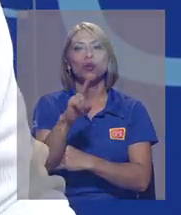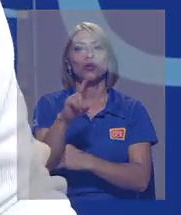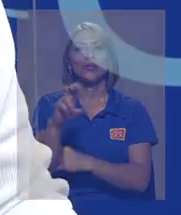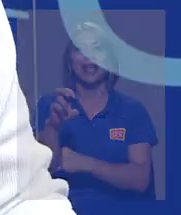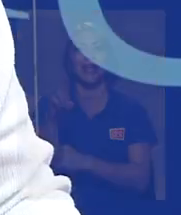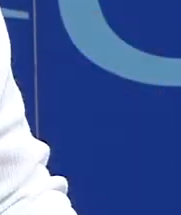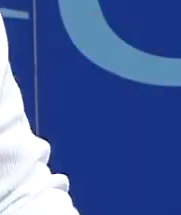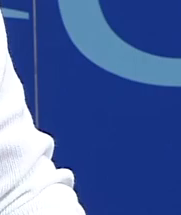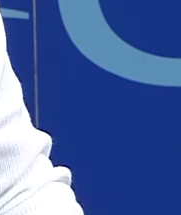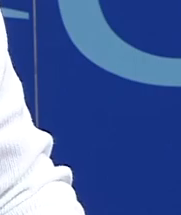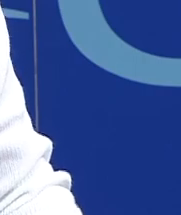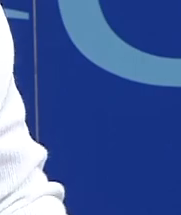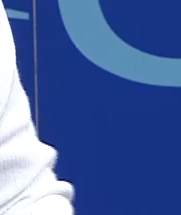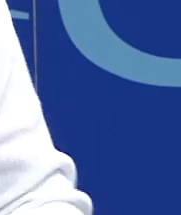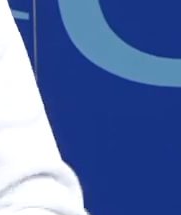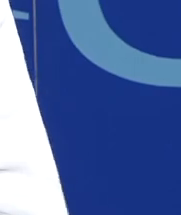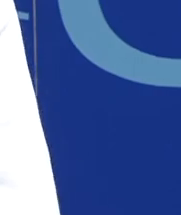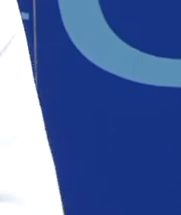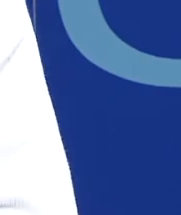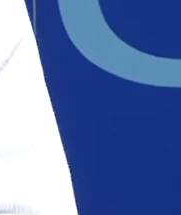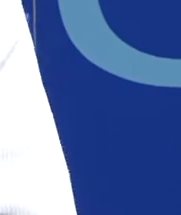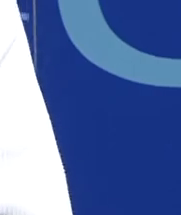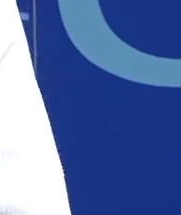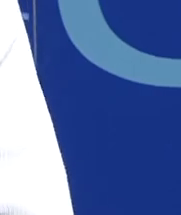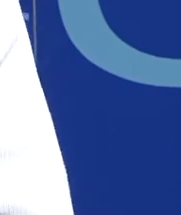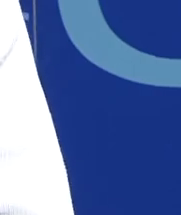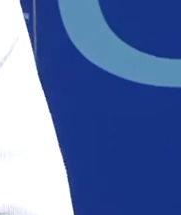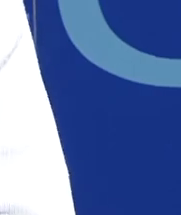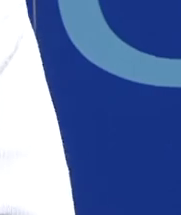nuestra sociedad. Los dejo en compañía de la programación de su canal UCR.